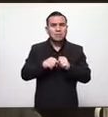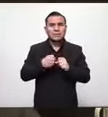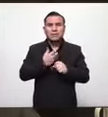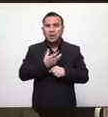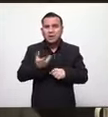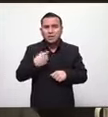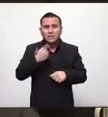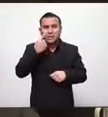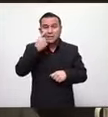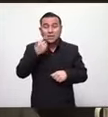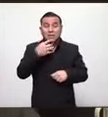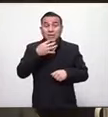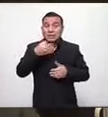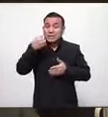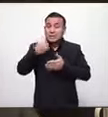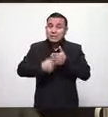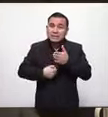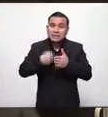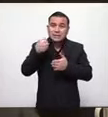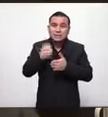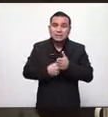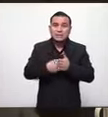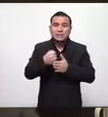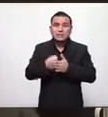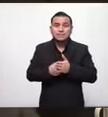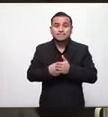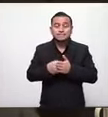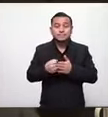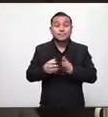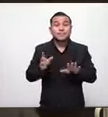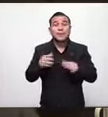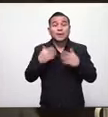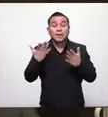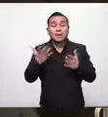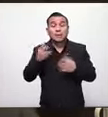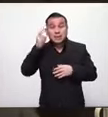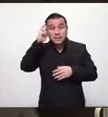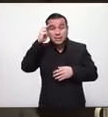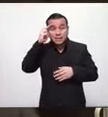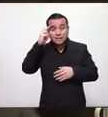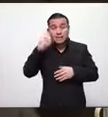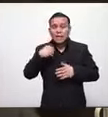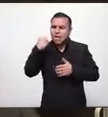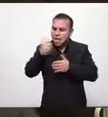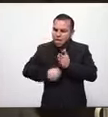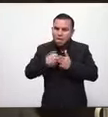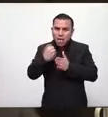pendientes luchamos por ser la voz de ustedes